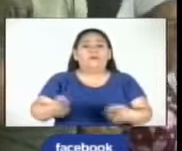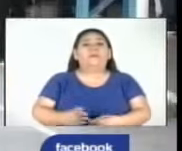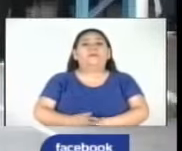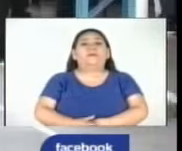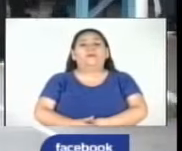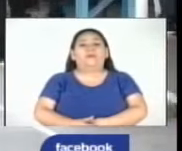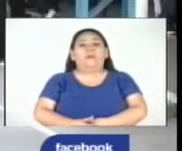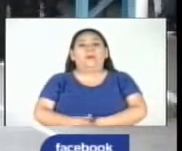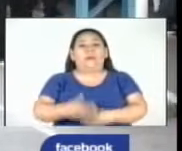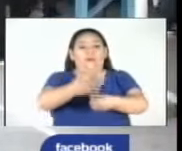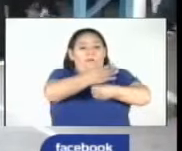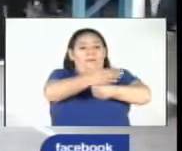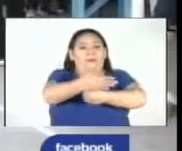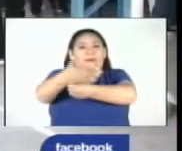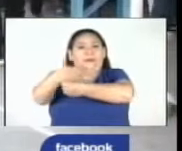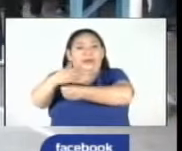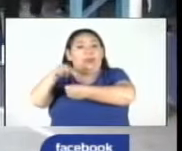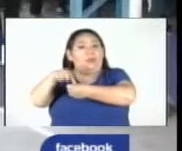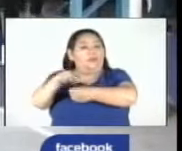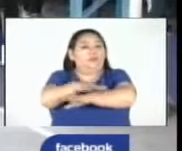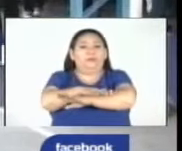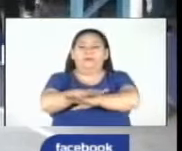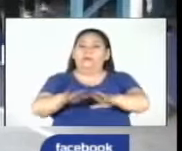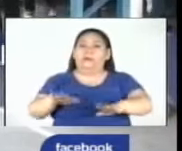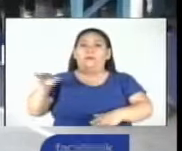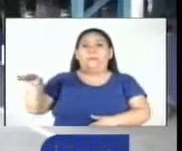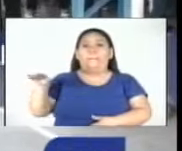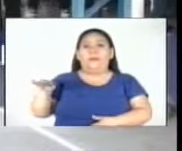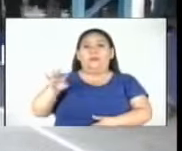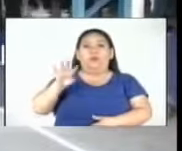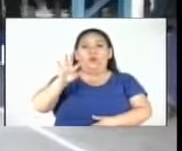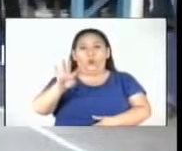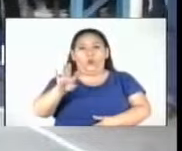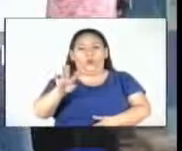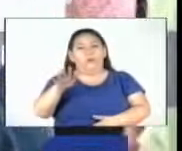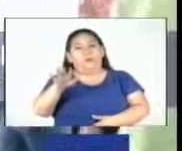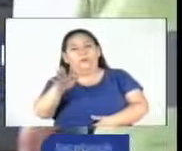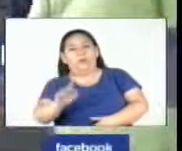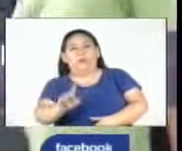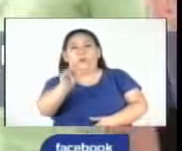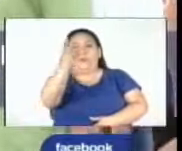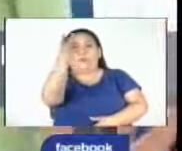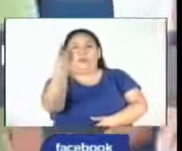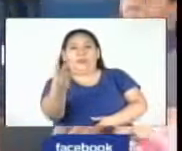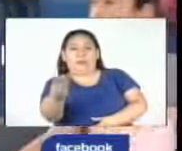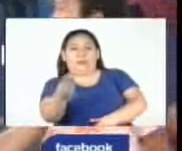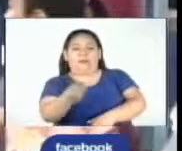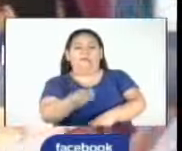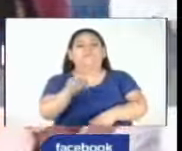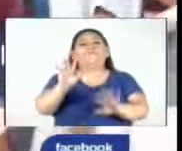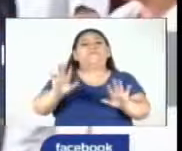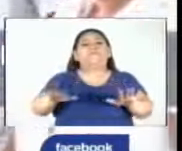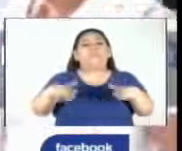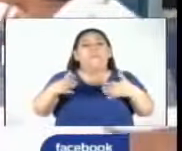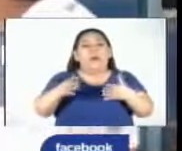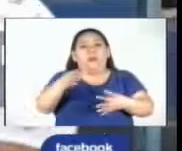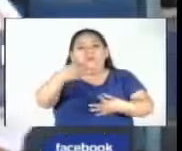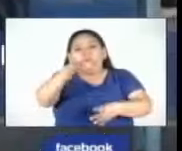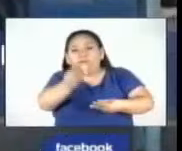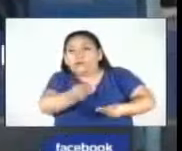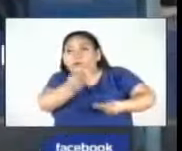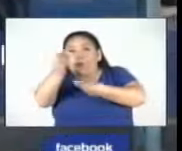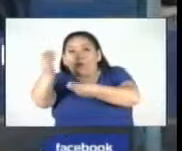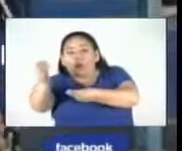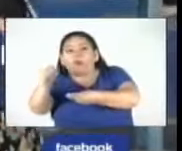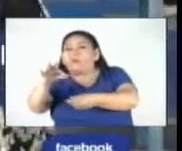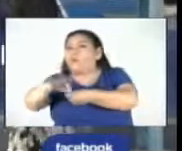Por otra parte, los partidos políticos tienen hasta el 4 de marzo, es decir, un rango de 24 horas, para presentar recursos de